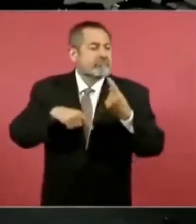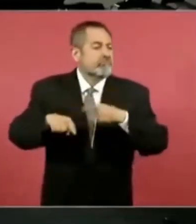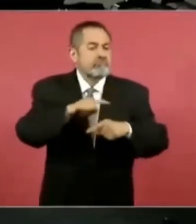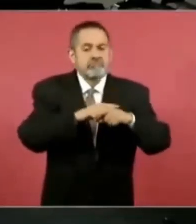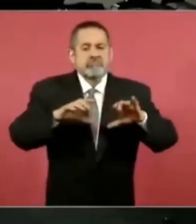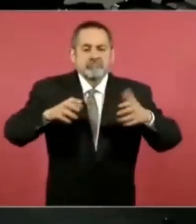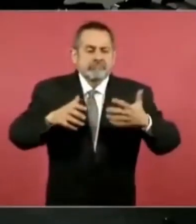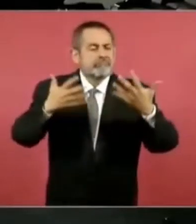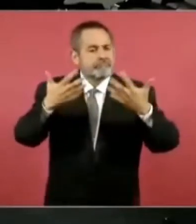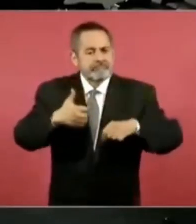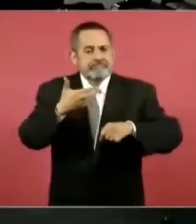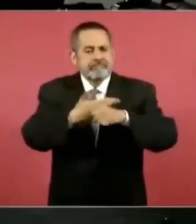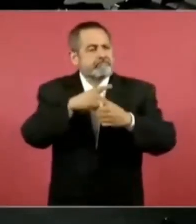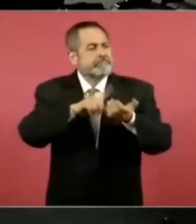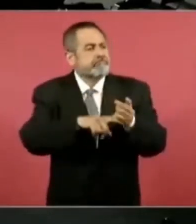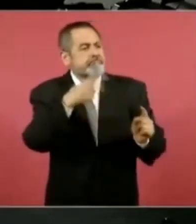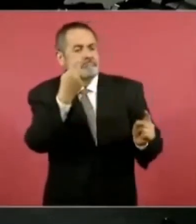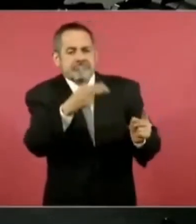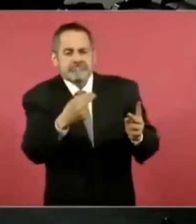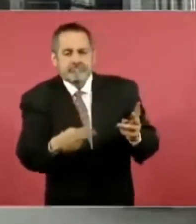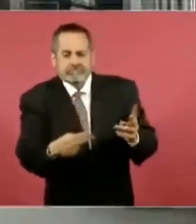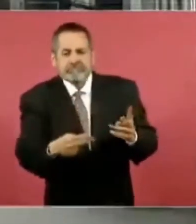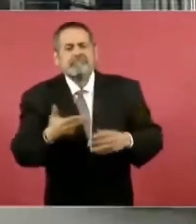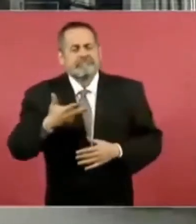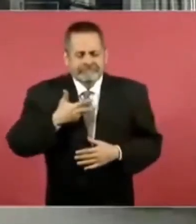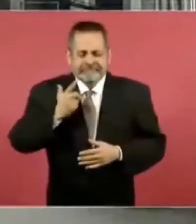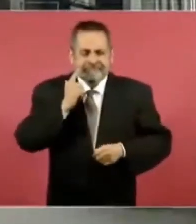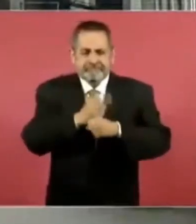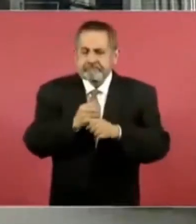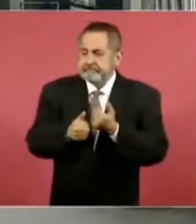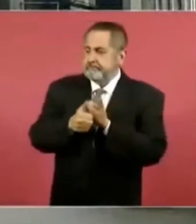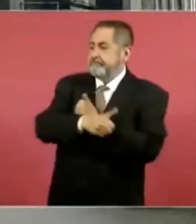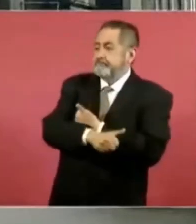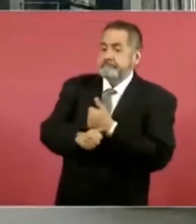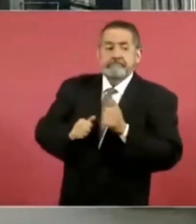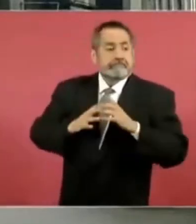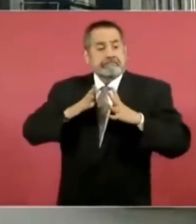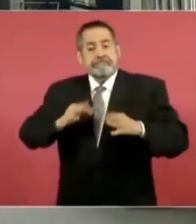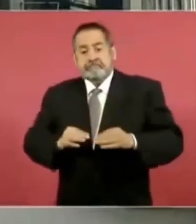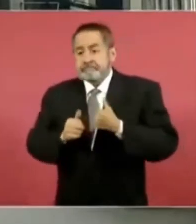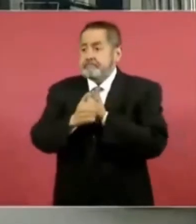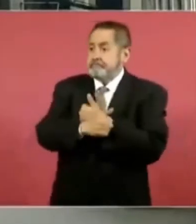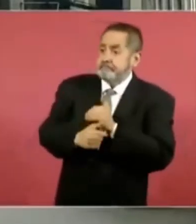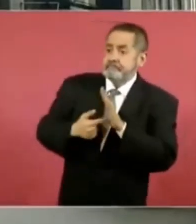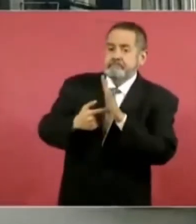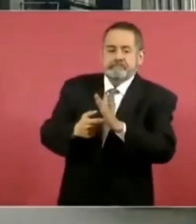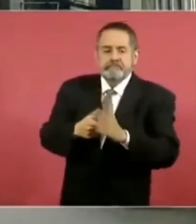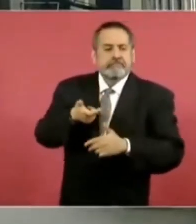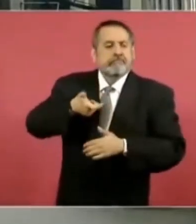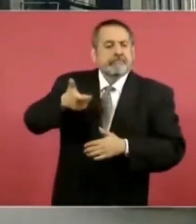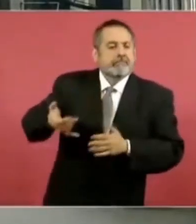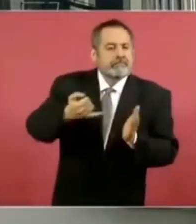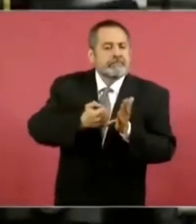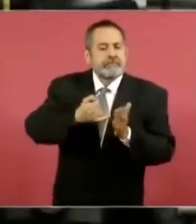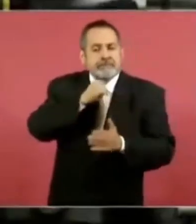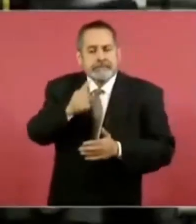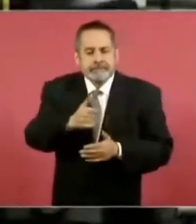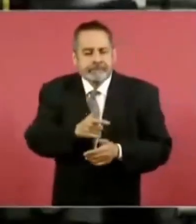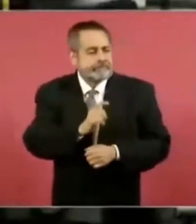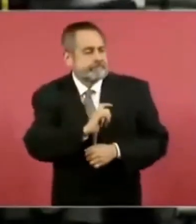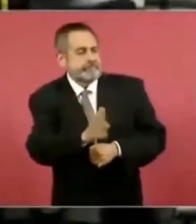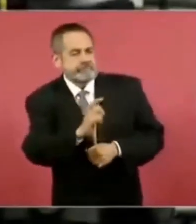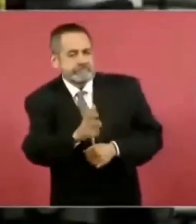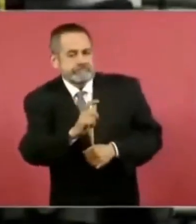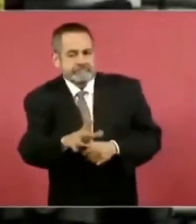fundaciones, porque además utilizan esto de crear sus fundaciones para ni siquiera pagar impuestos, están financiando